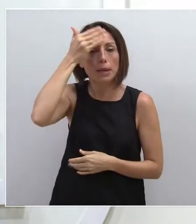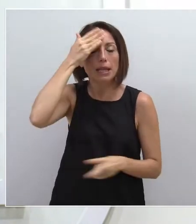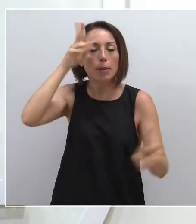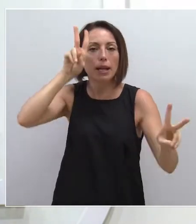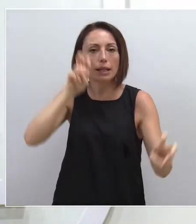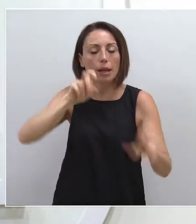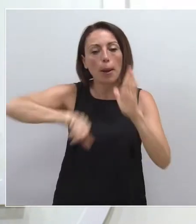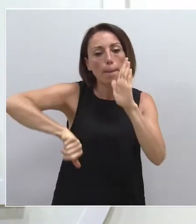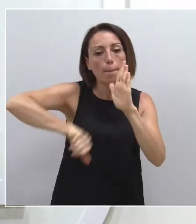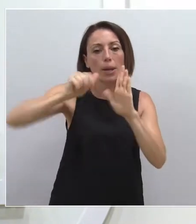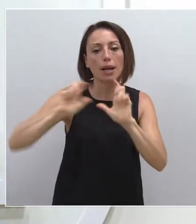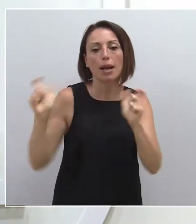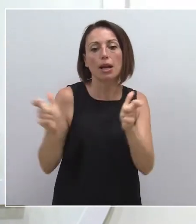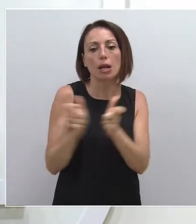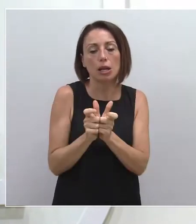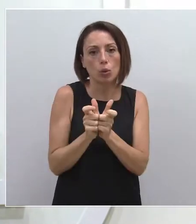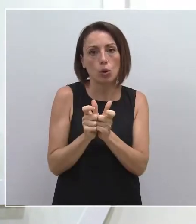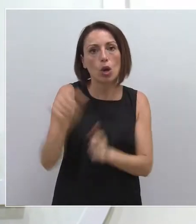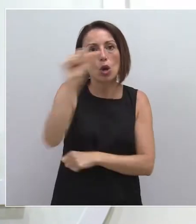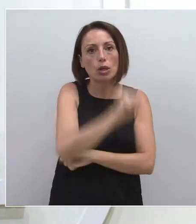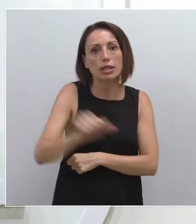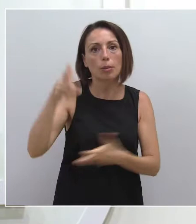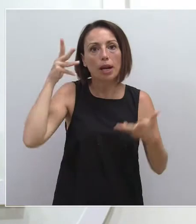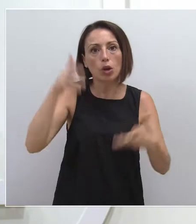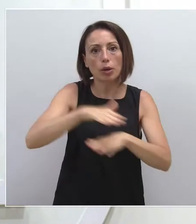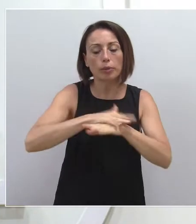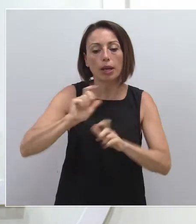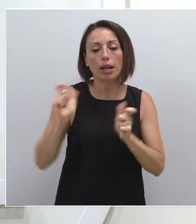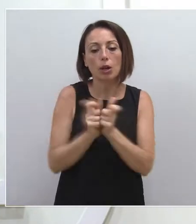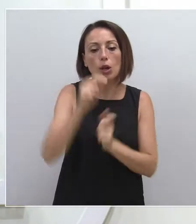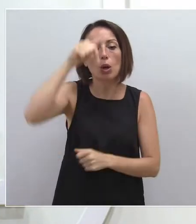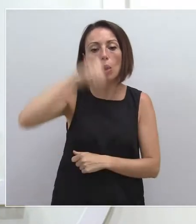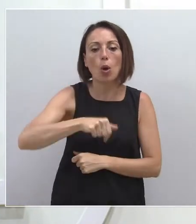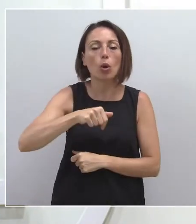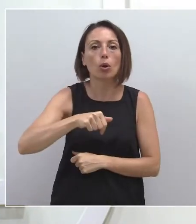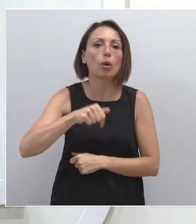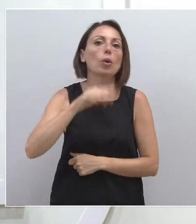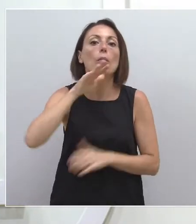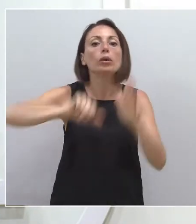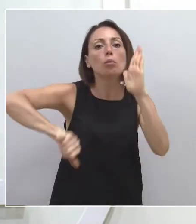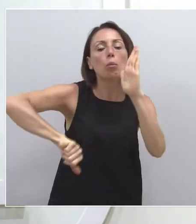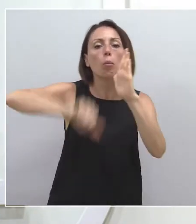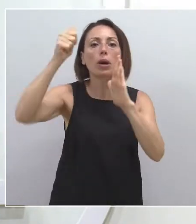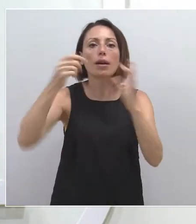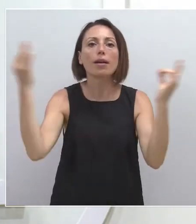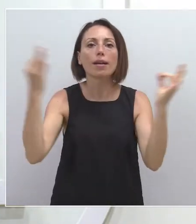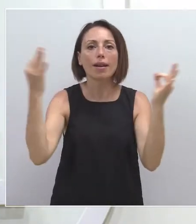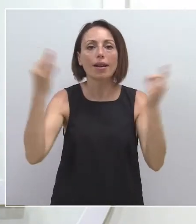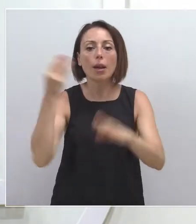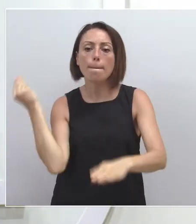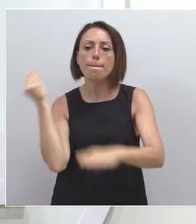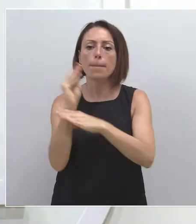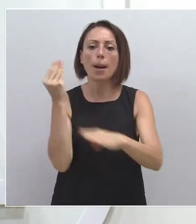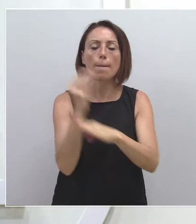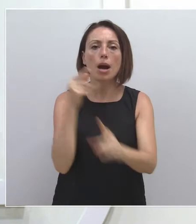aprobados en la reunión semanal del Consejo de Gobierno. La reunión de hoy ha estado marcada por la aprobación de distintas inversiones